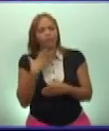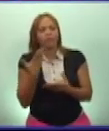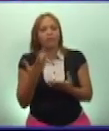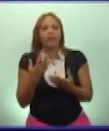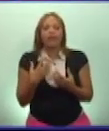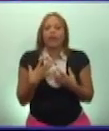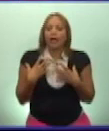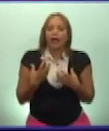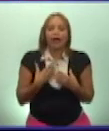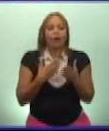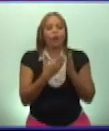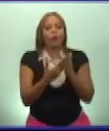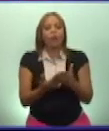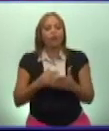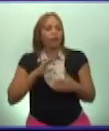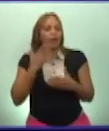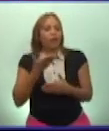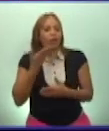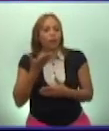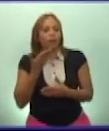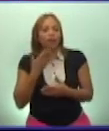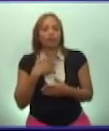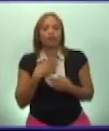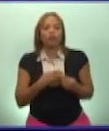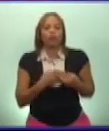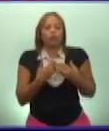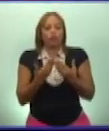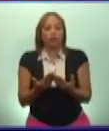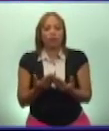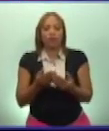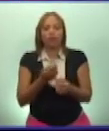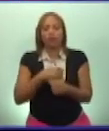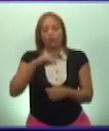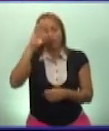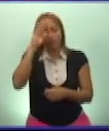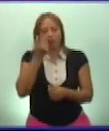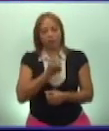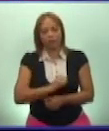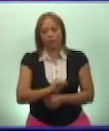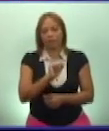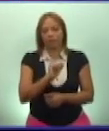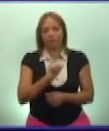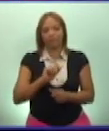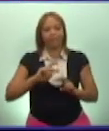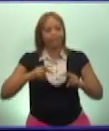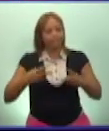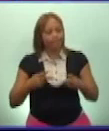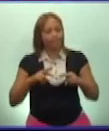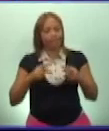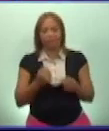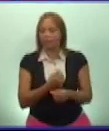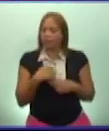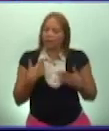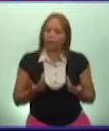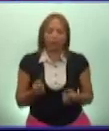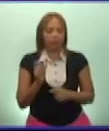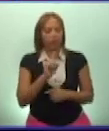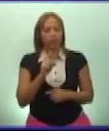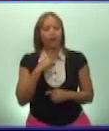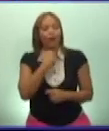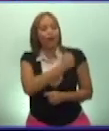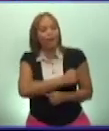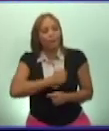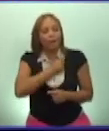sentirte orgulloso de la patria en que naciste. Y no nos cansamos de decir que amamos esta isla